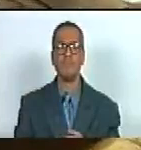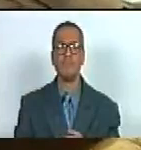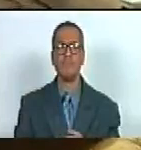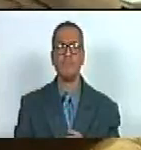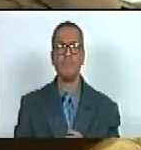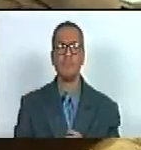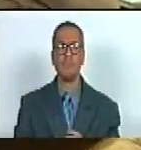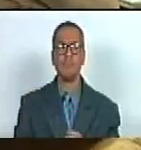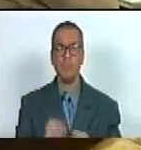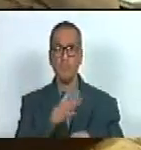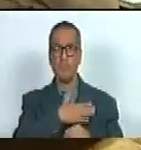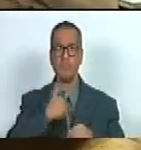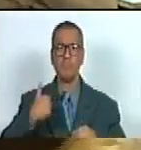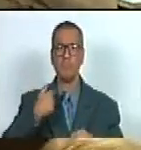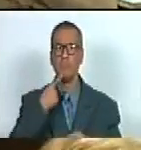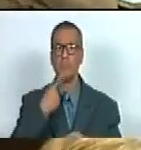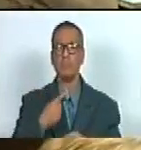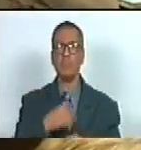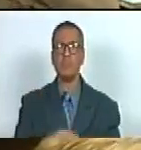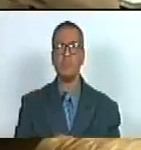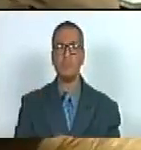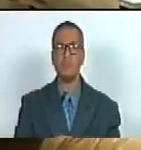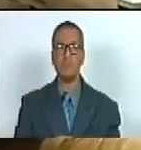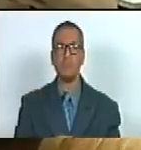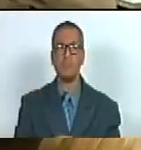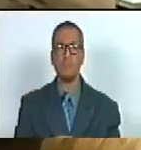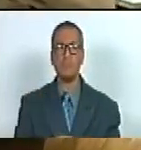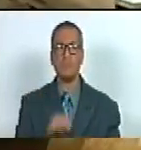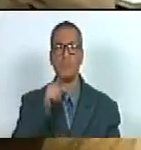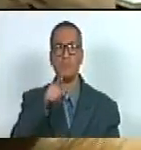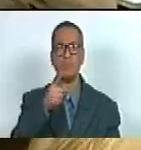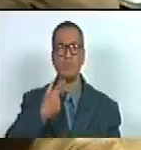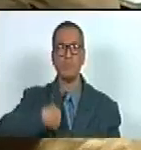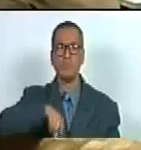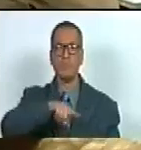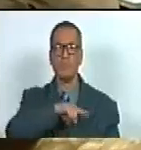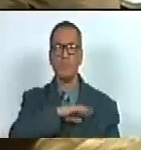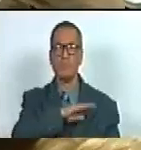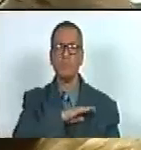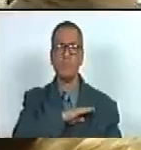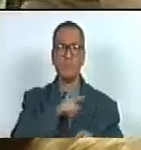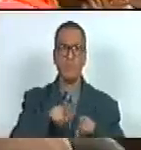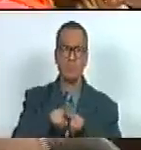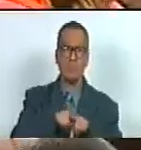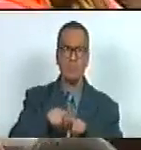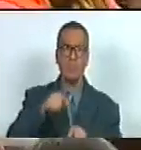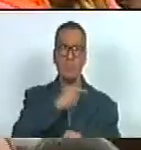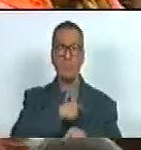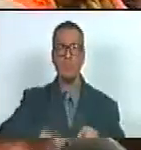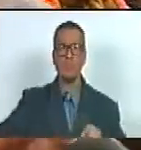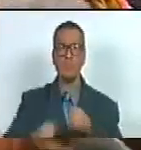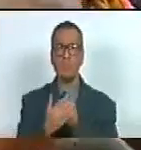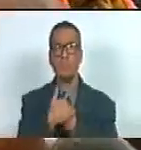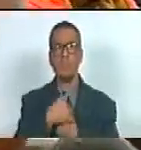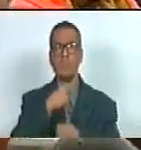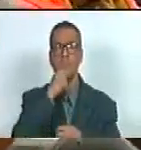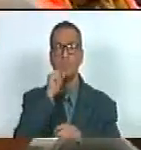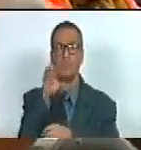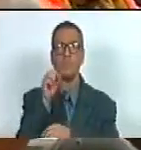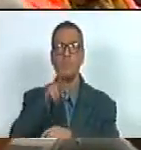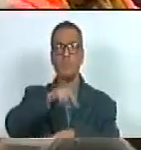quisiéramos decirle y ahí nuestra autocrítica ciudadano presidente de la asamblea nacional